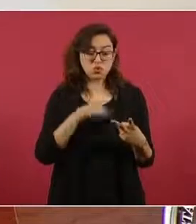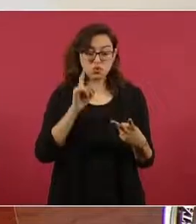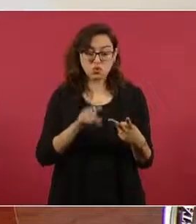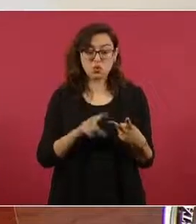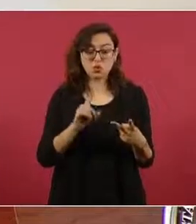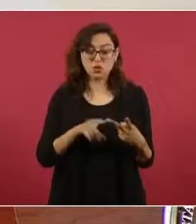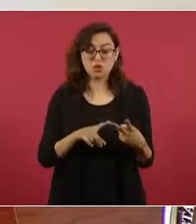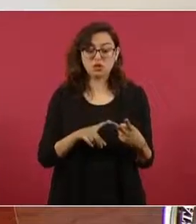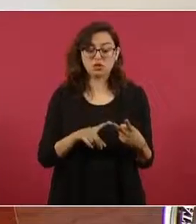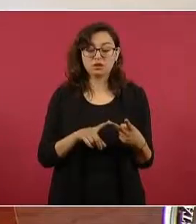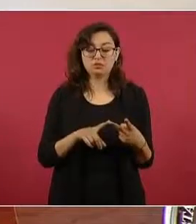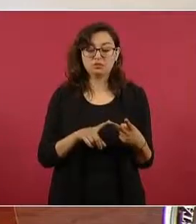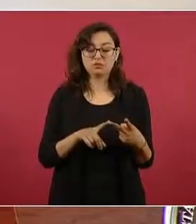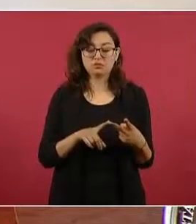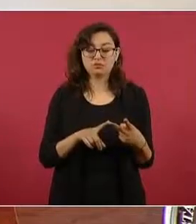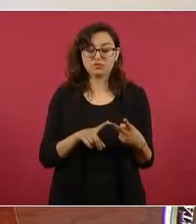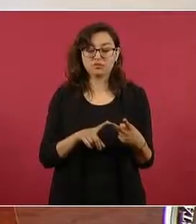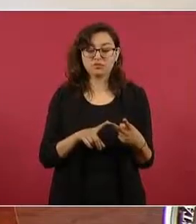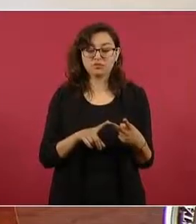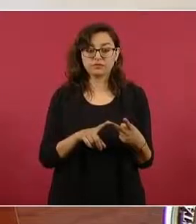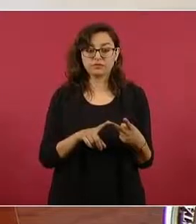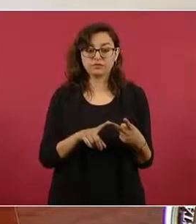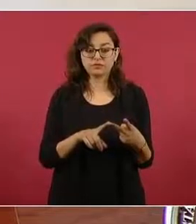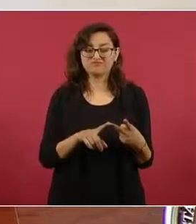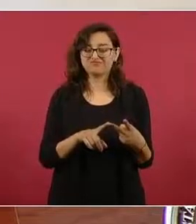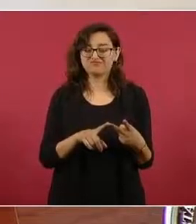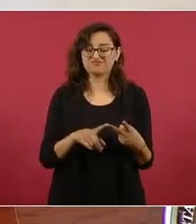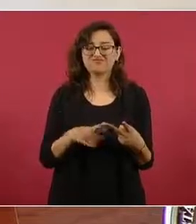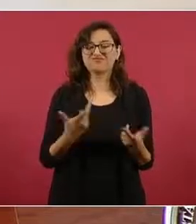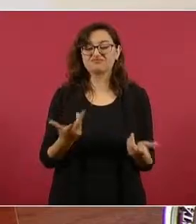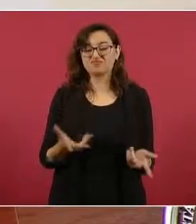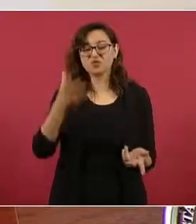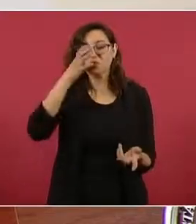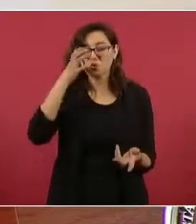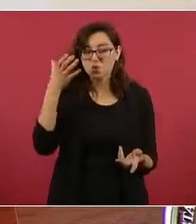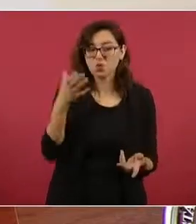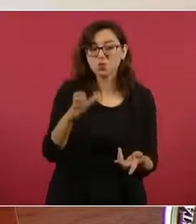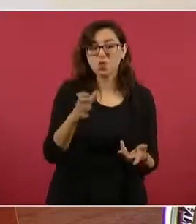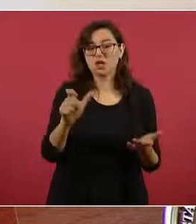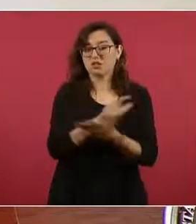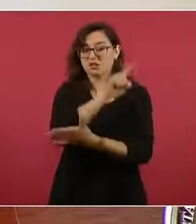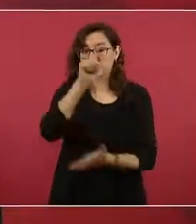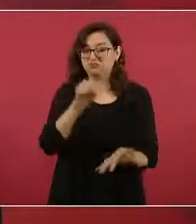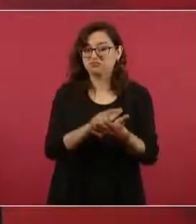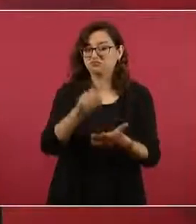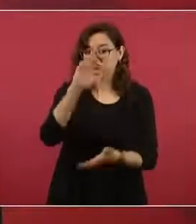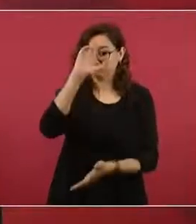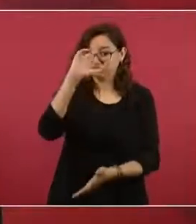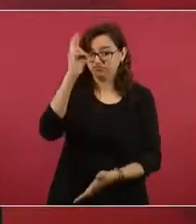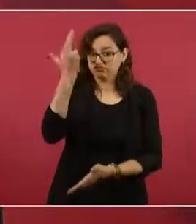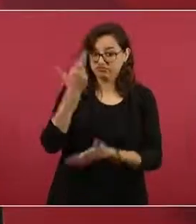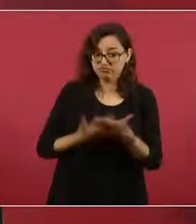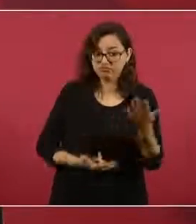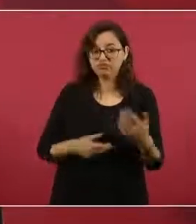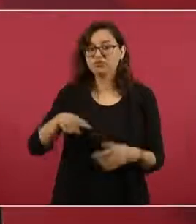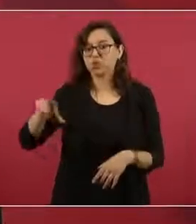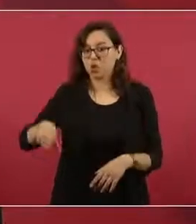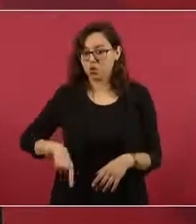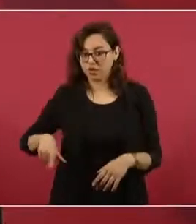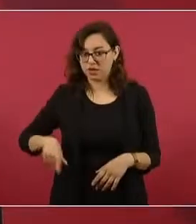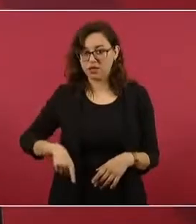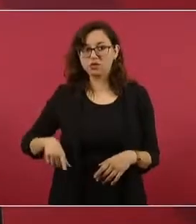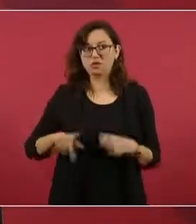información se dan a conocer delitos cometidos entre gobiernos, gobiernos,